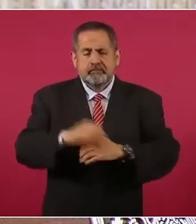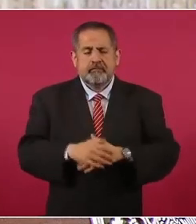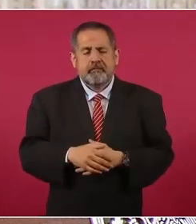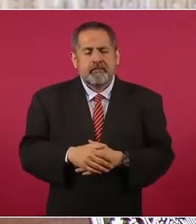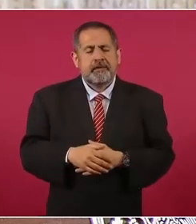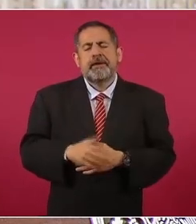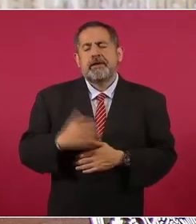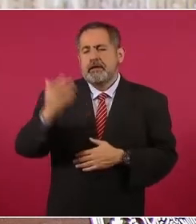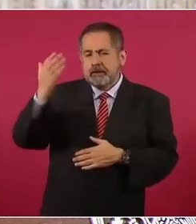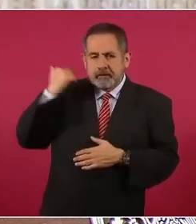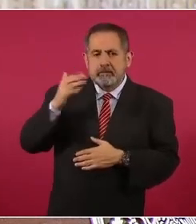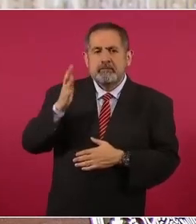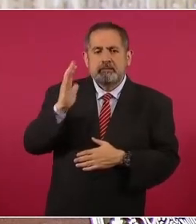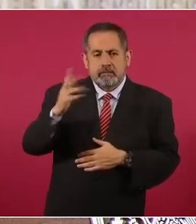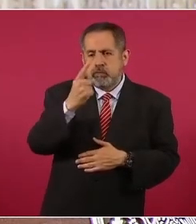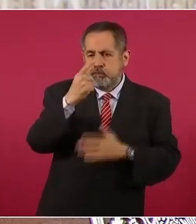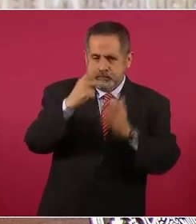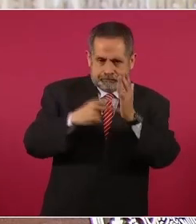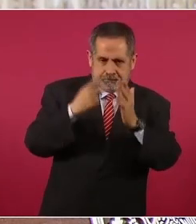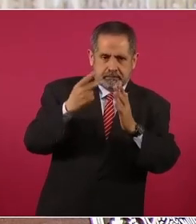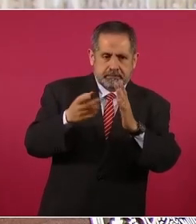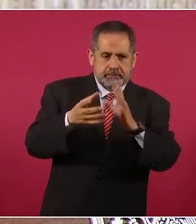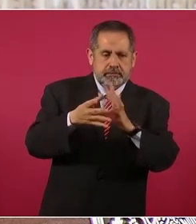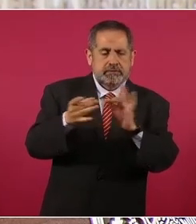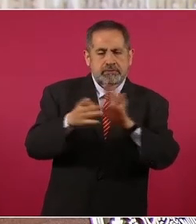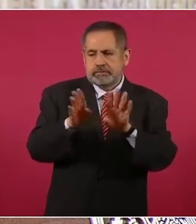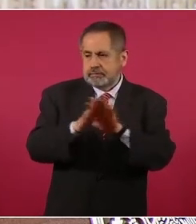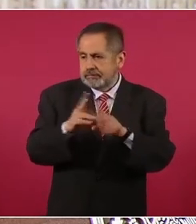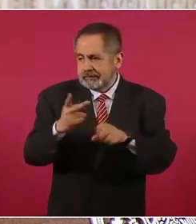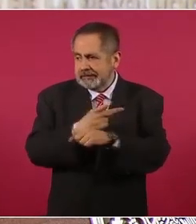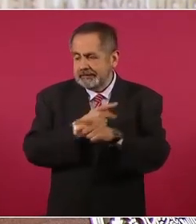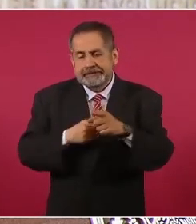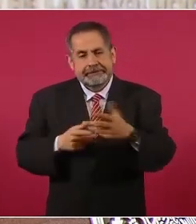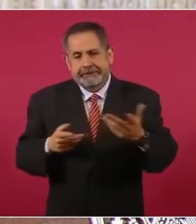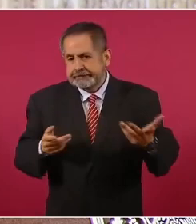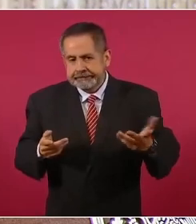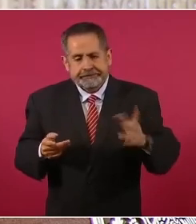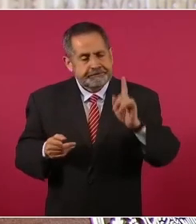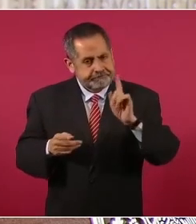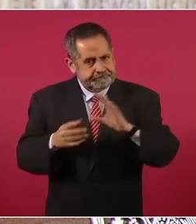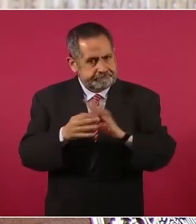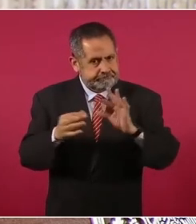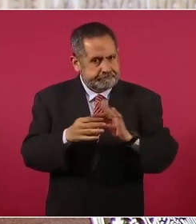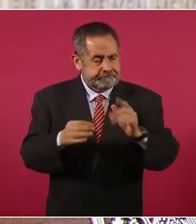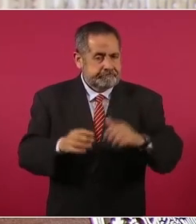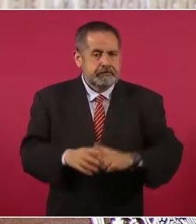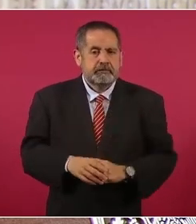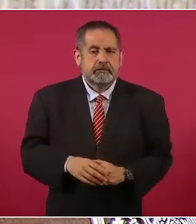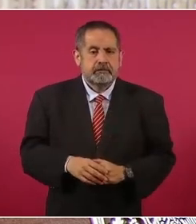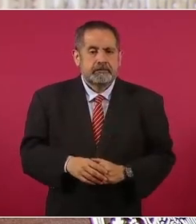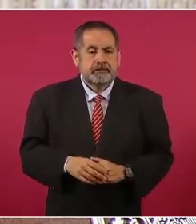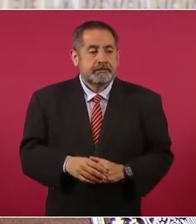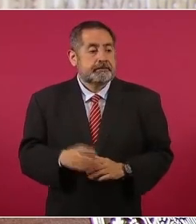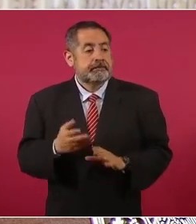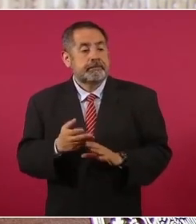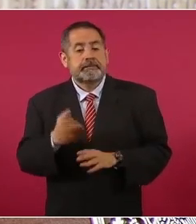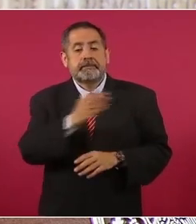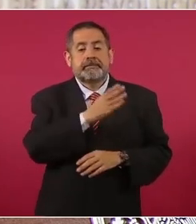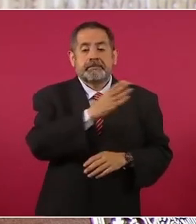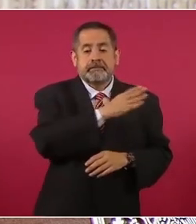ya se los expliqué en una ocasión, es que pensaban